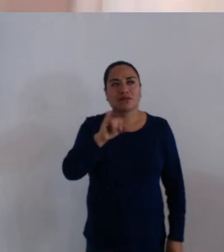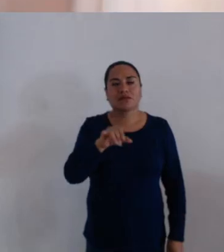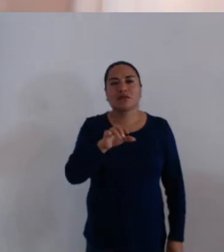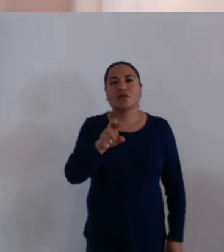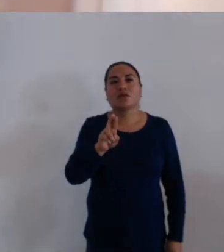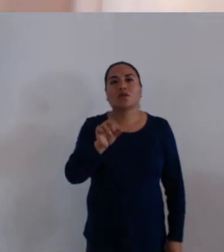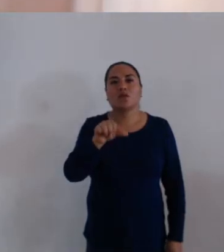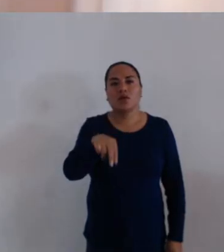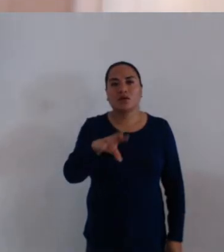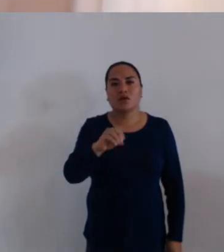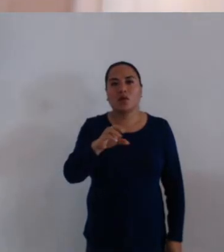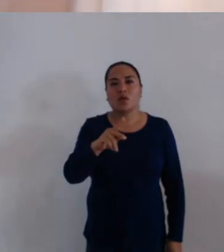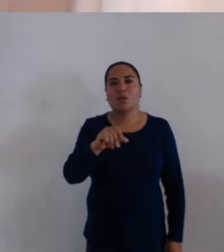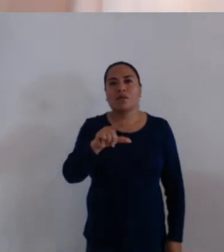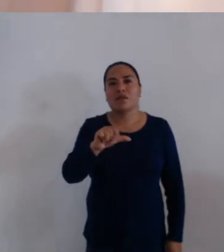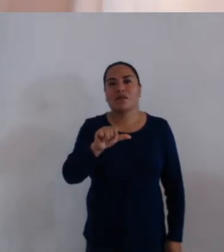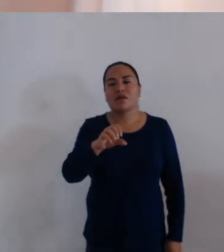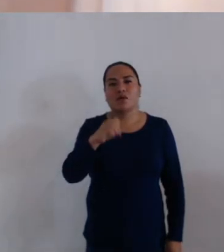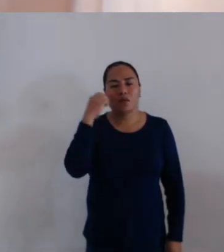Dado que existe quórum,